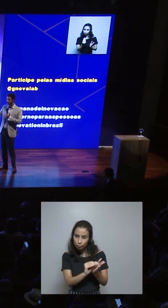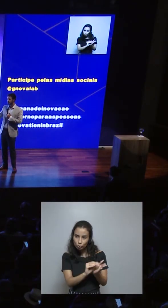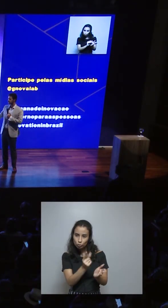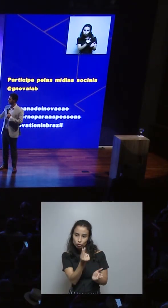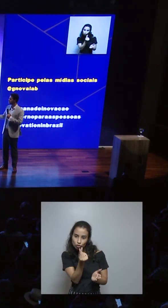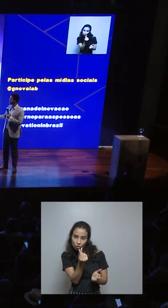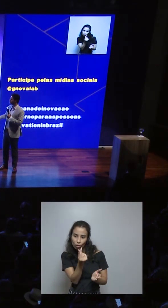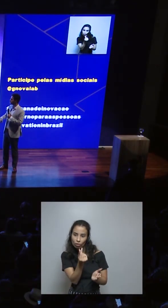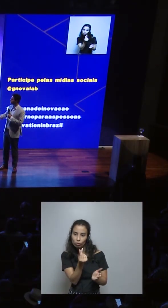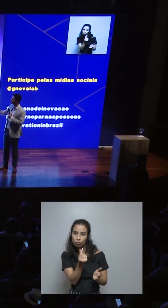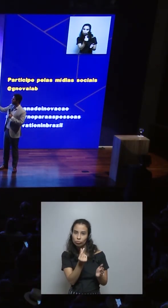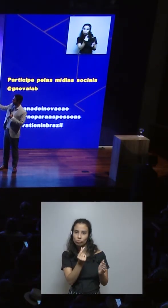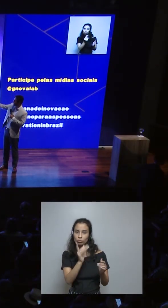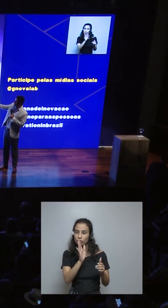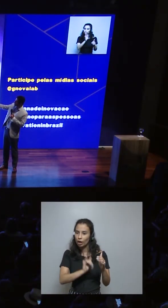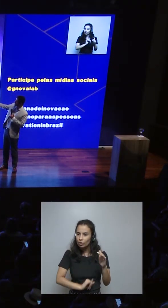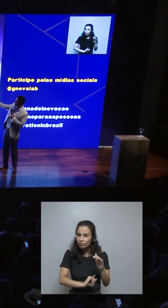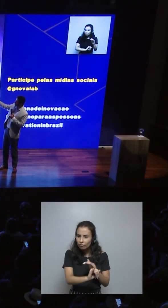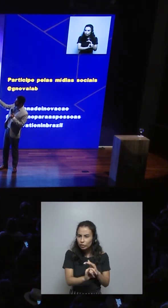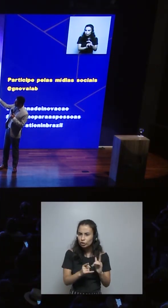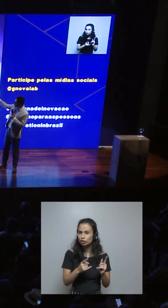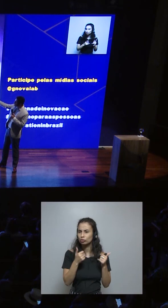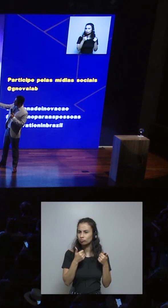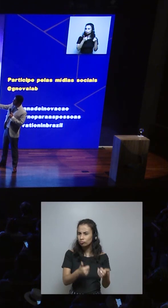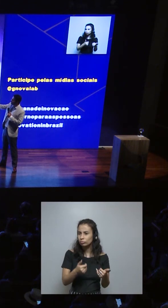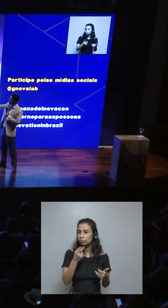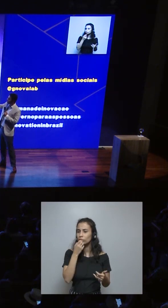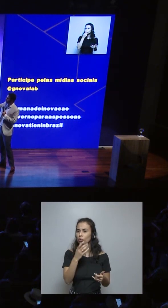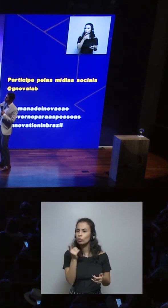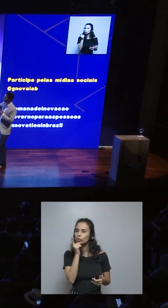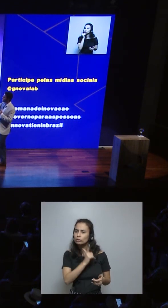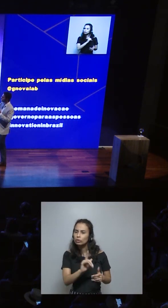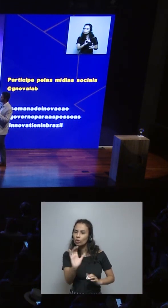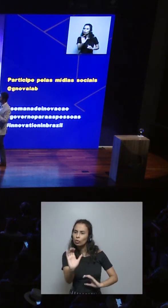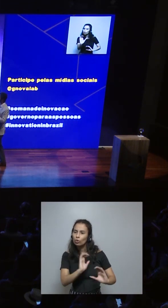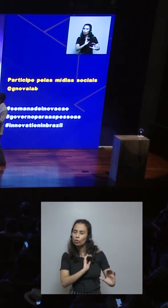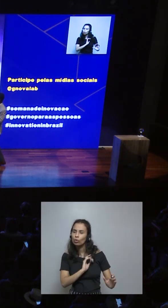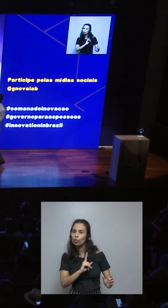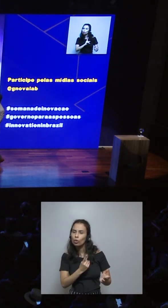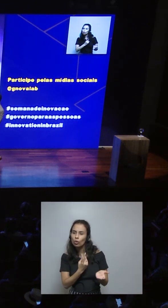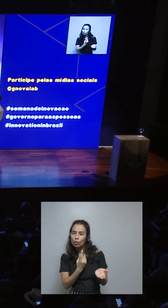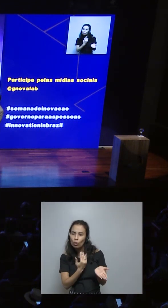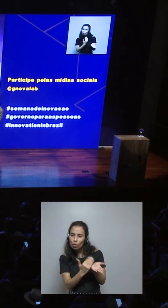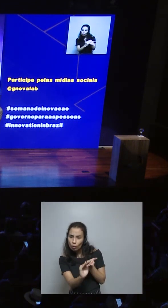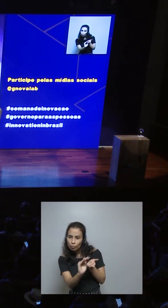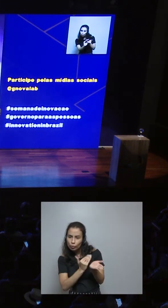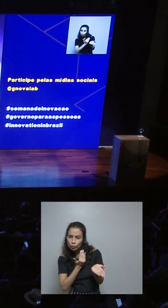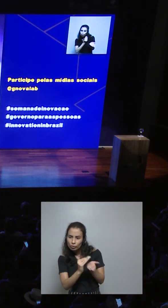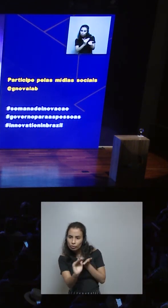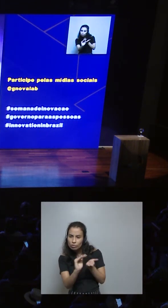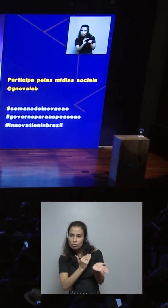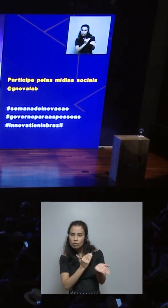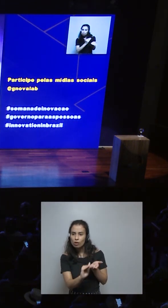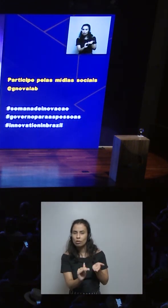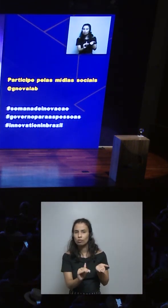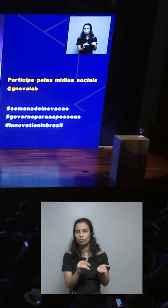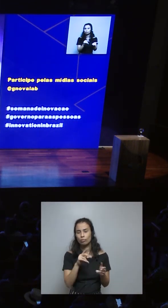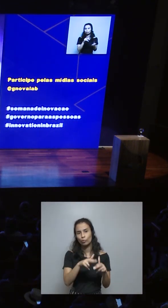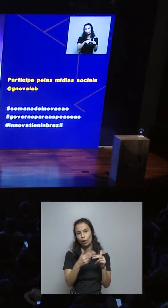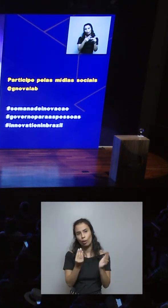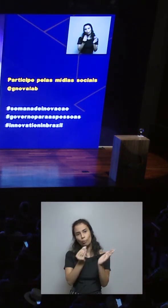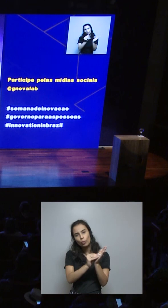dinero aquí y automáticamente estaba invertido. Era fácil de comunicar, comunicar con su cliente.